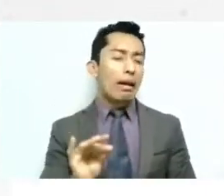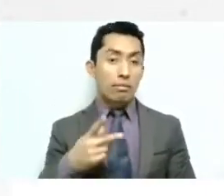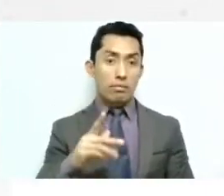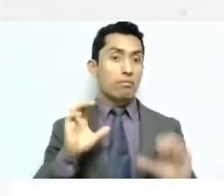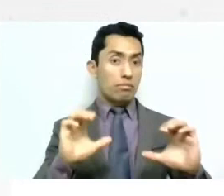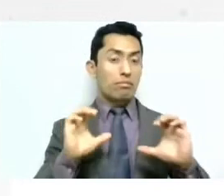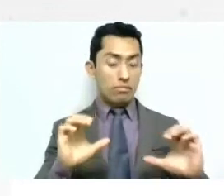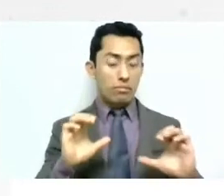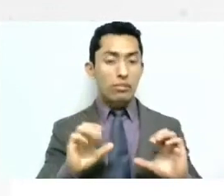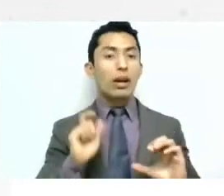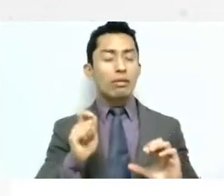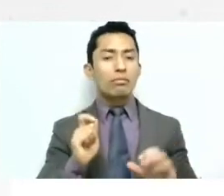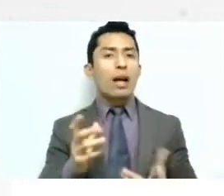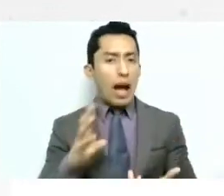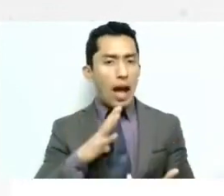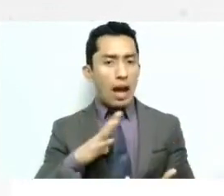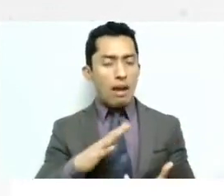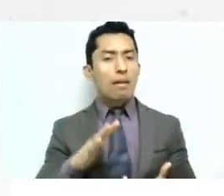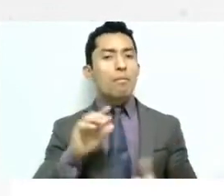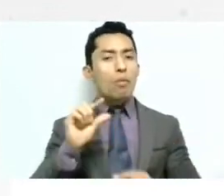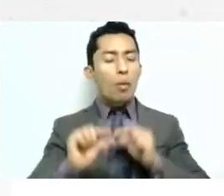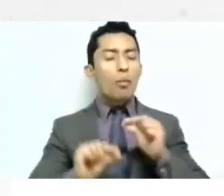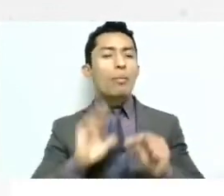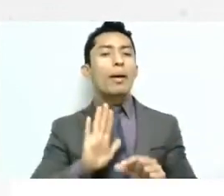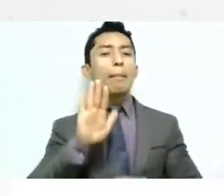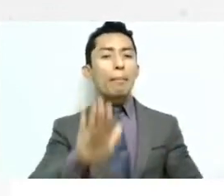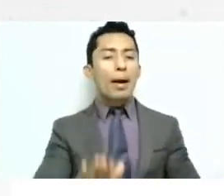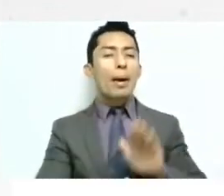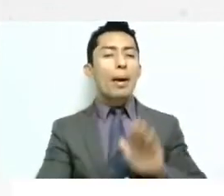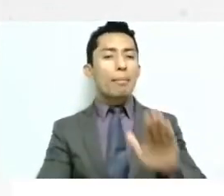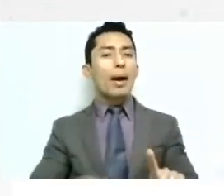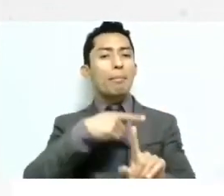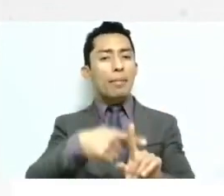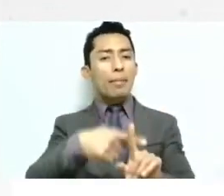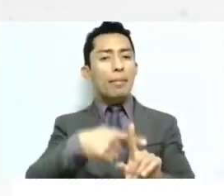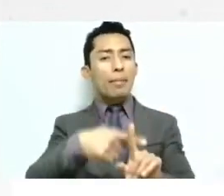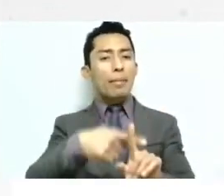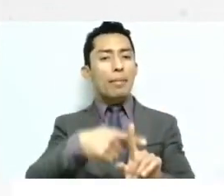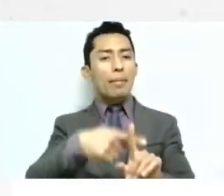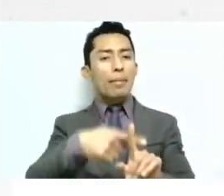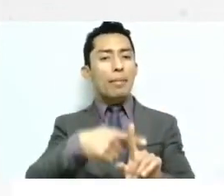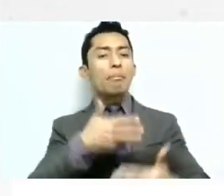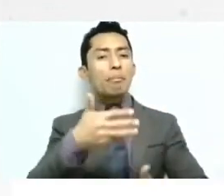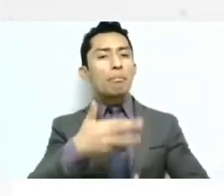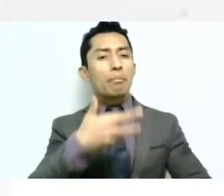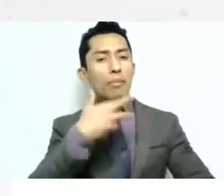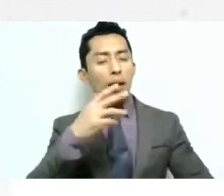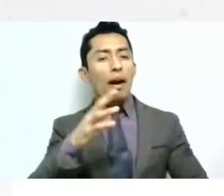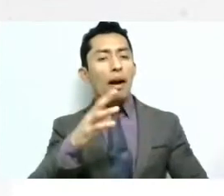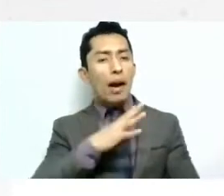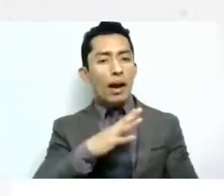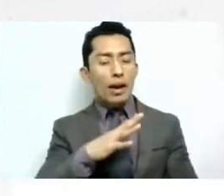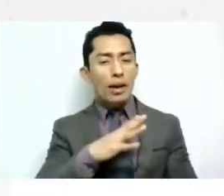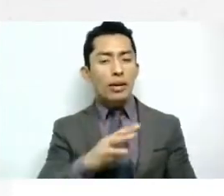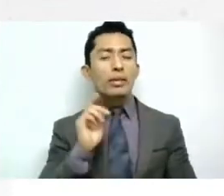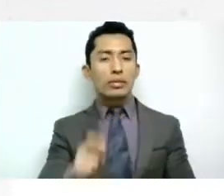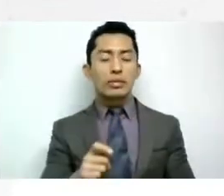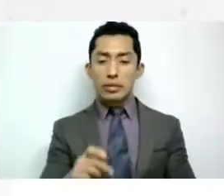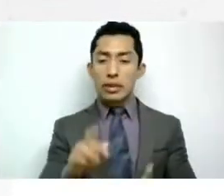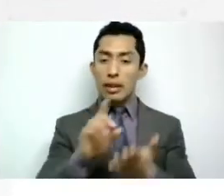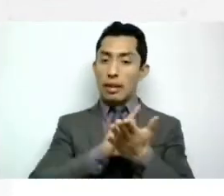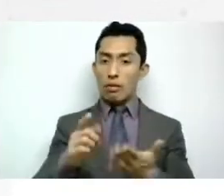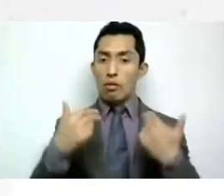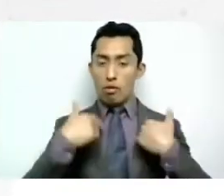gran paso estos avances y como como el la conjunción de estos derechos